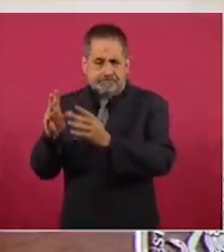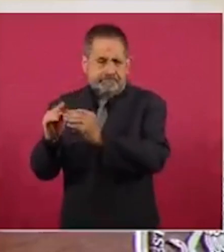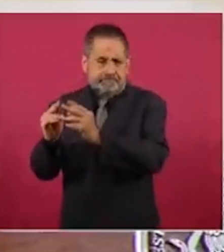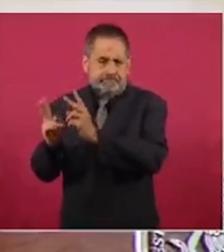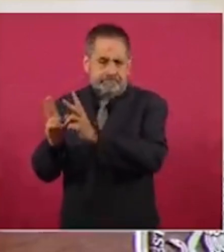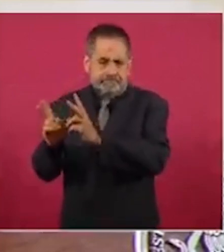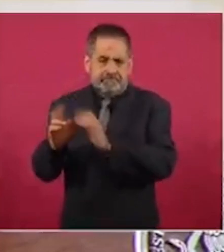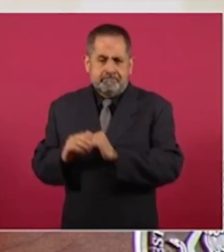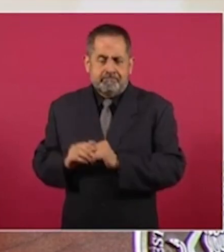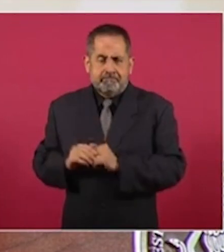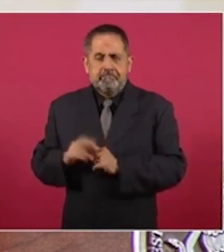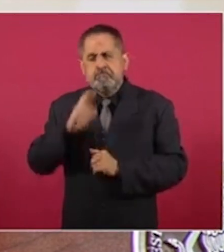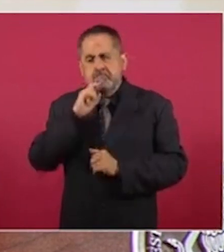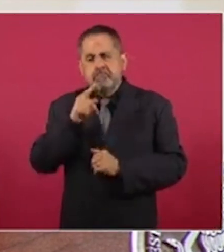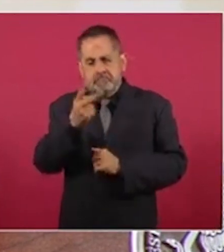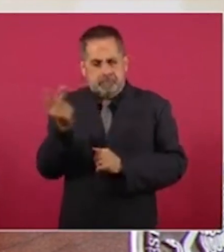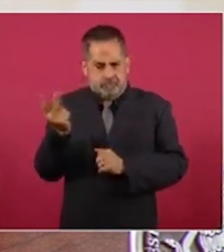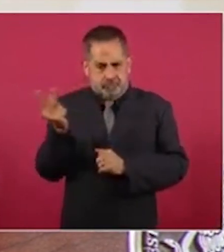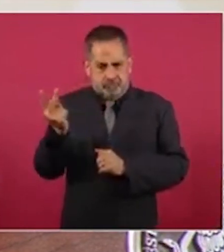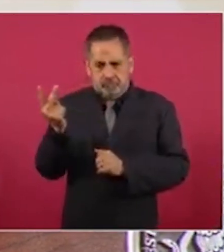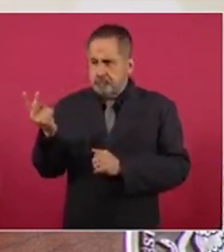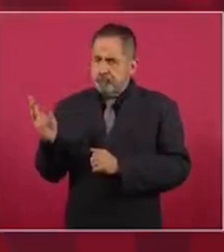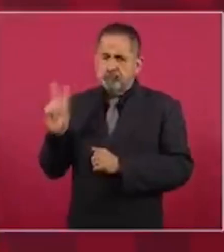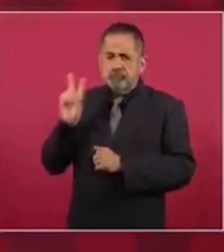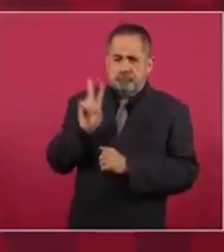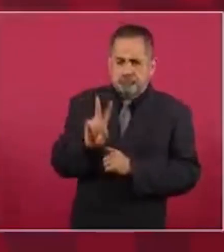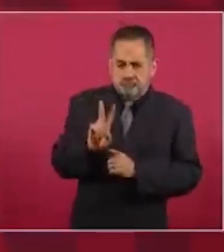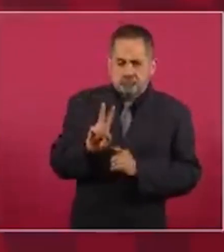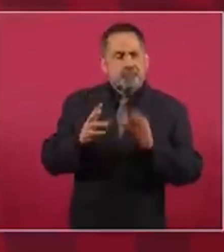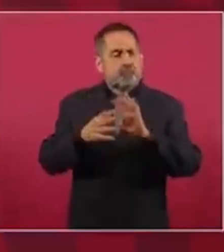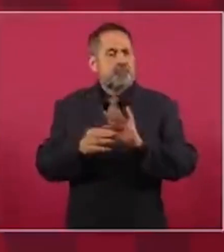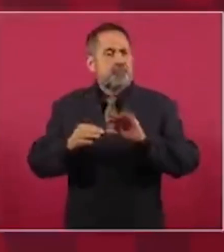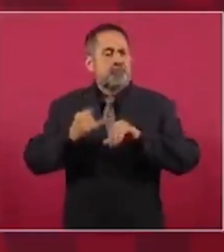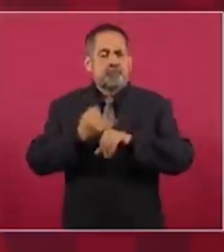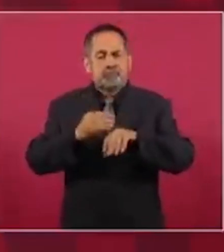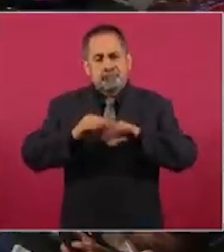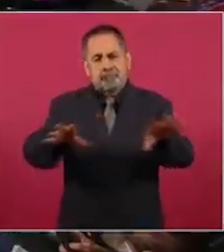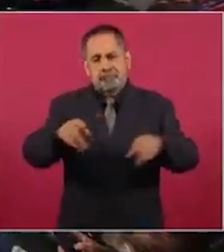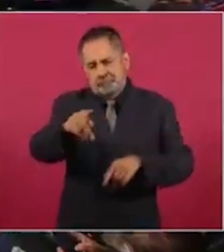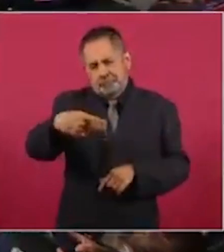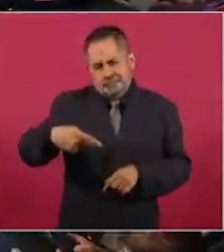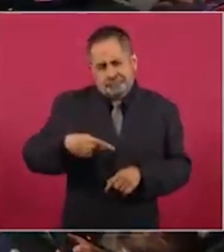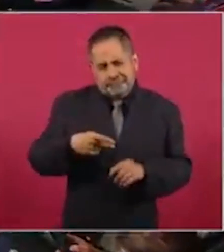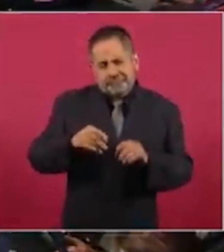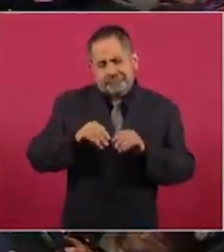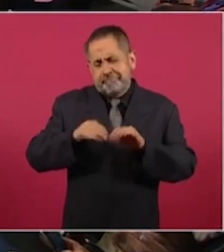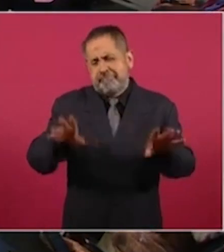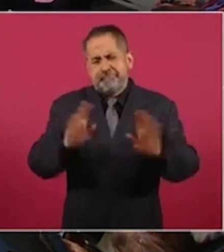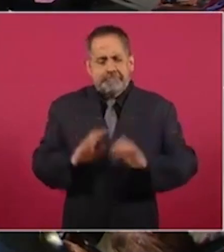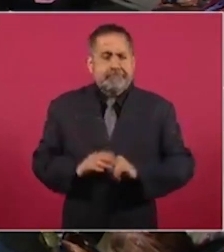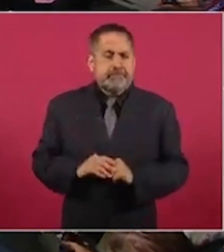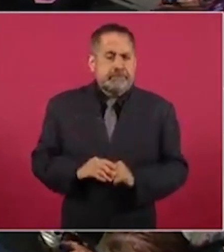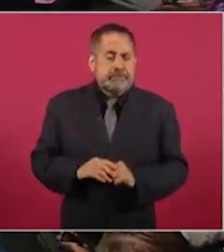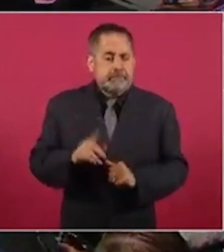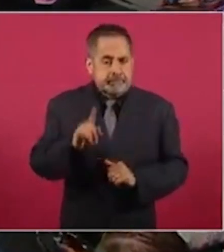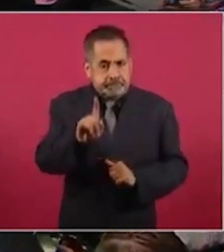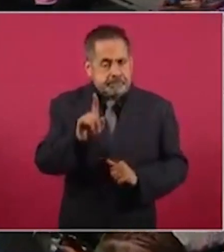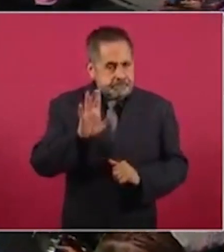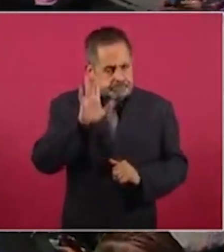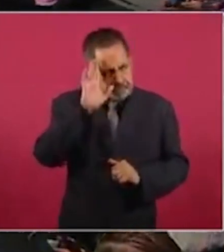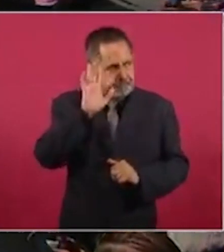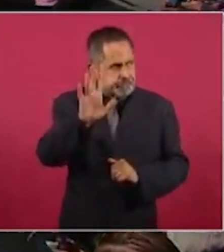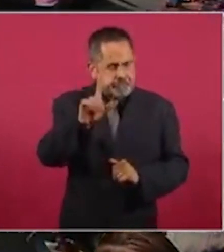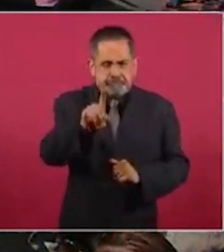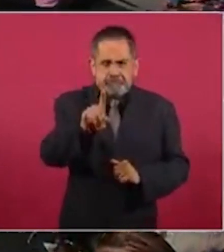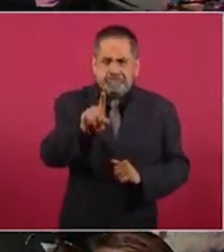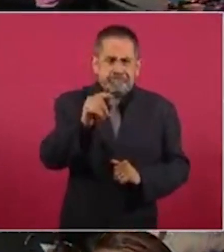les informen sobre lo que me estás preguntando. Tengo entendido, ayer creo